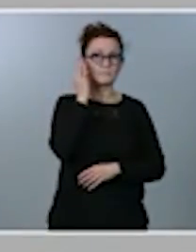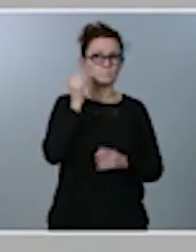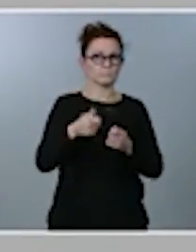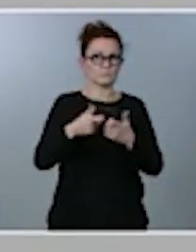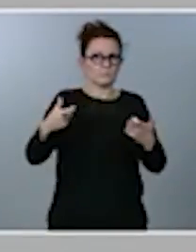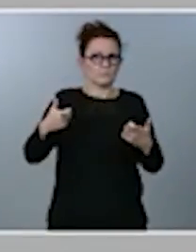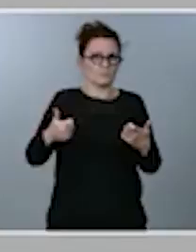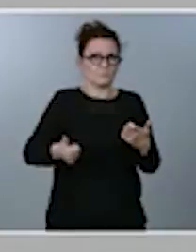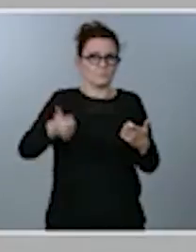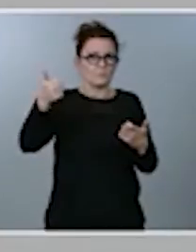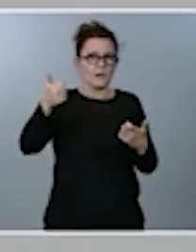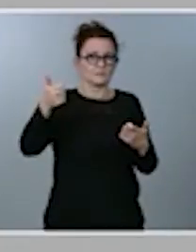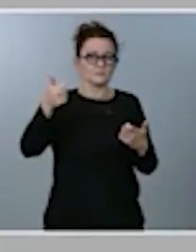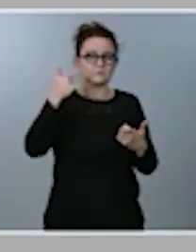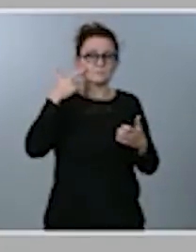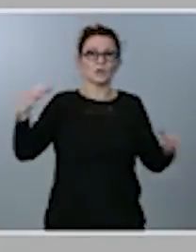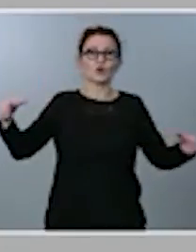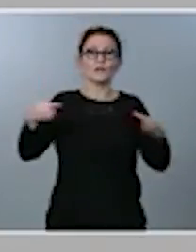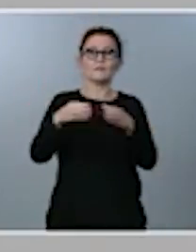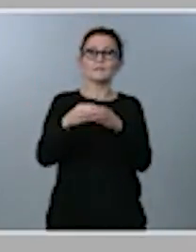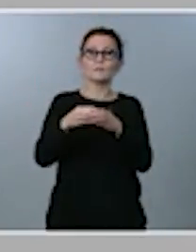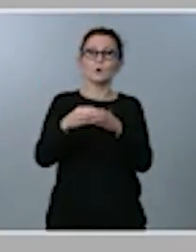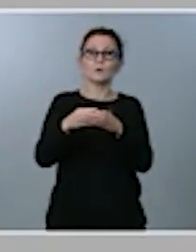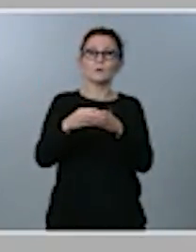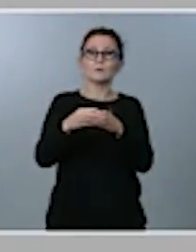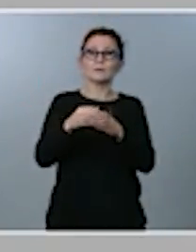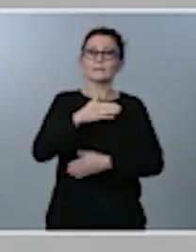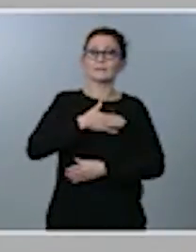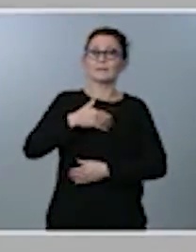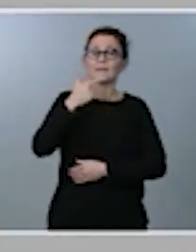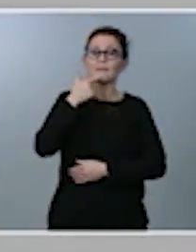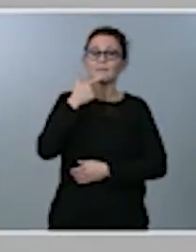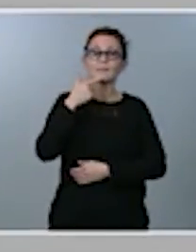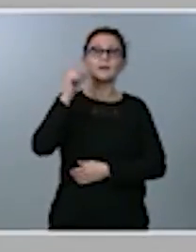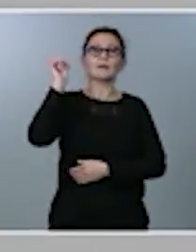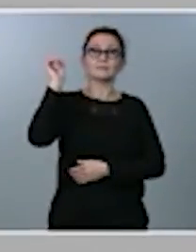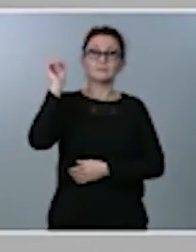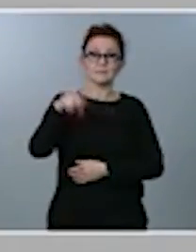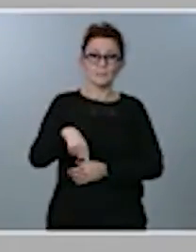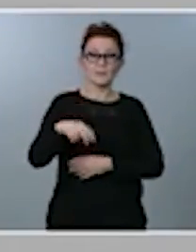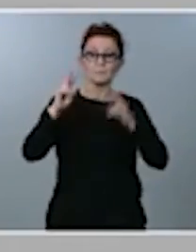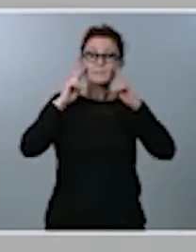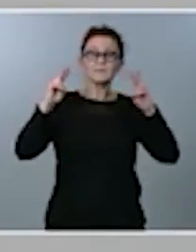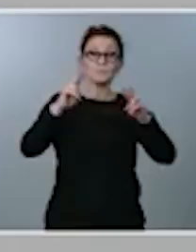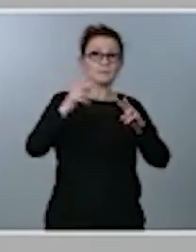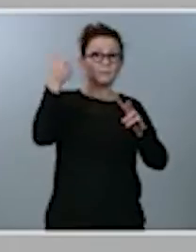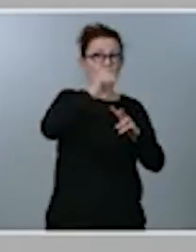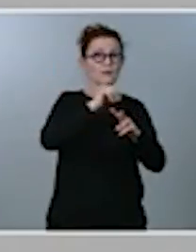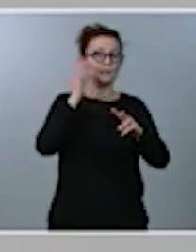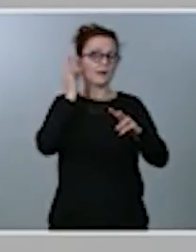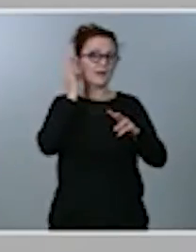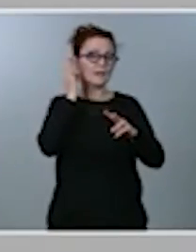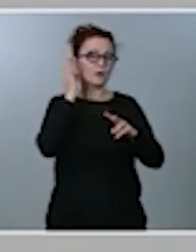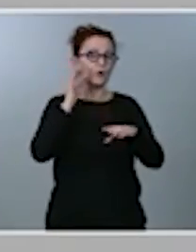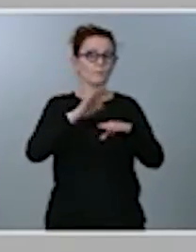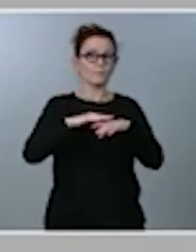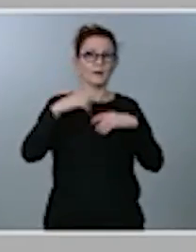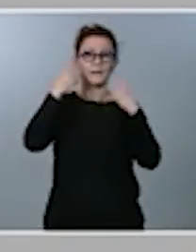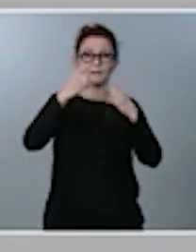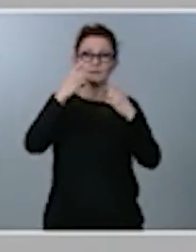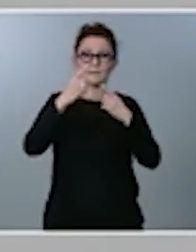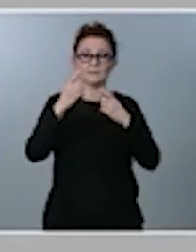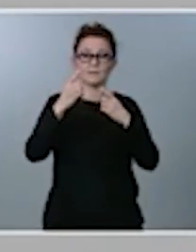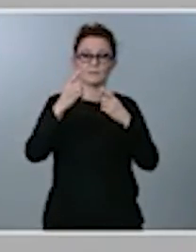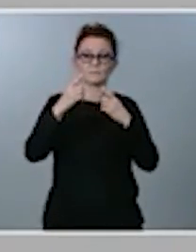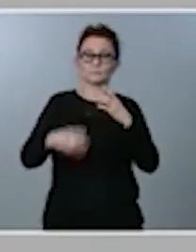en este colectivo. Por tanto, también esa mirada, esa perspectiva de género para ser capaces de incorporar los desafíos que